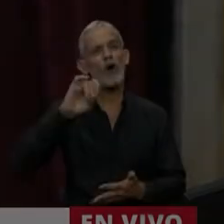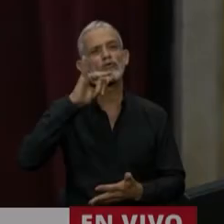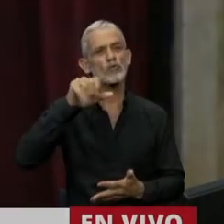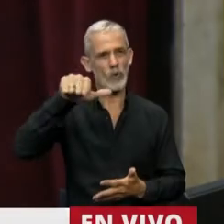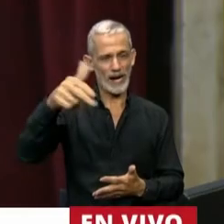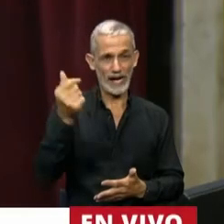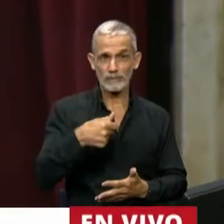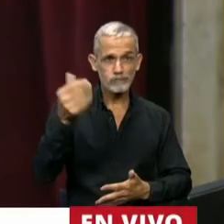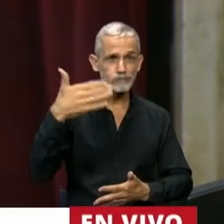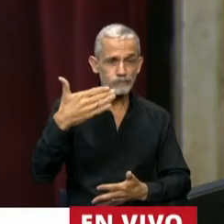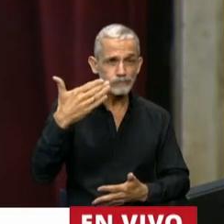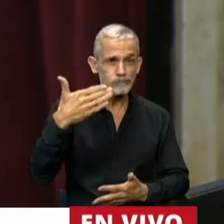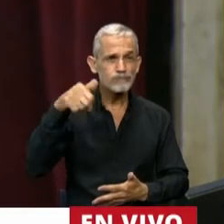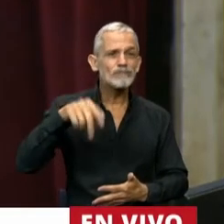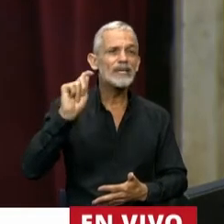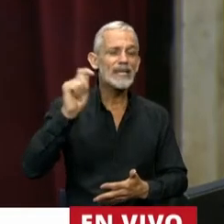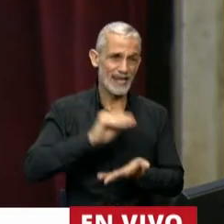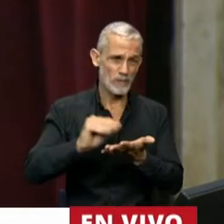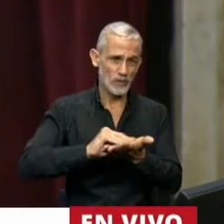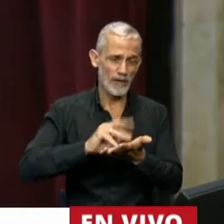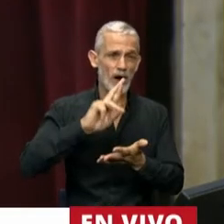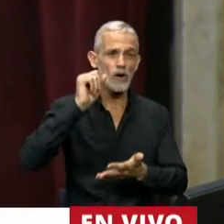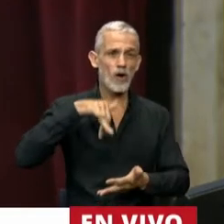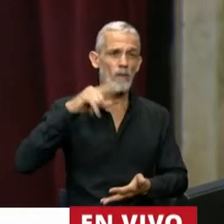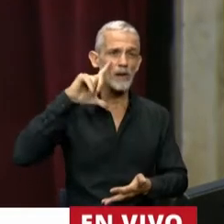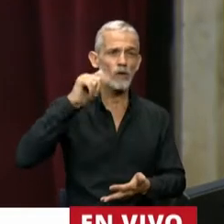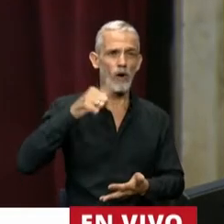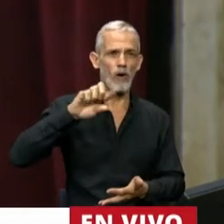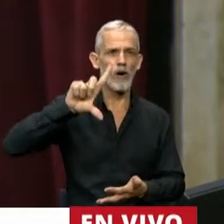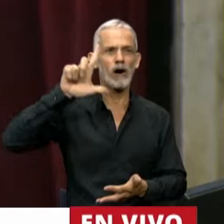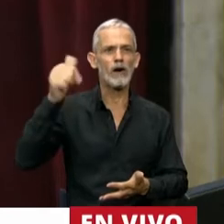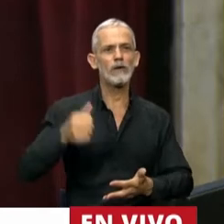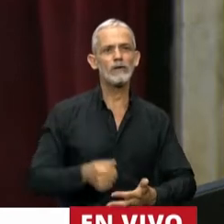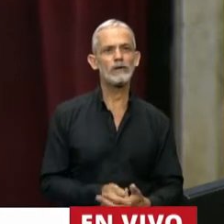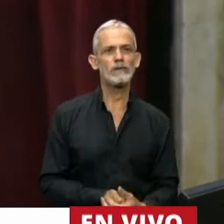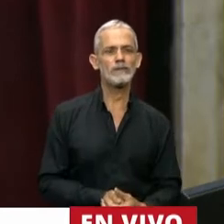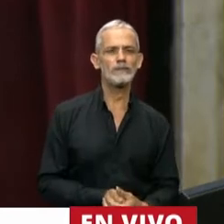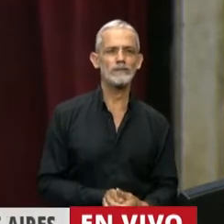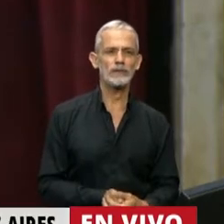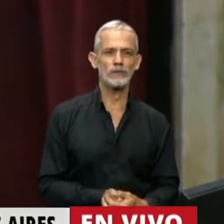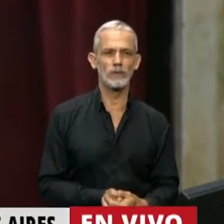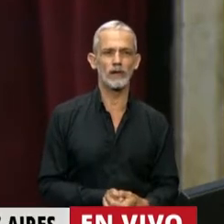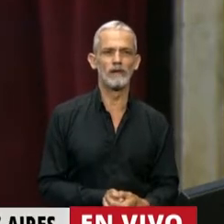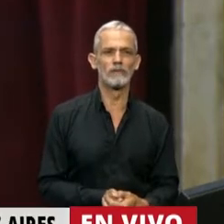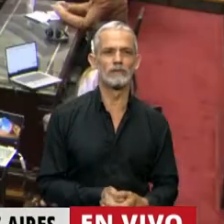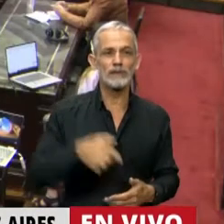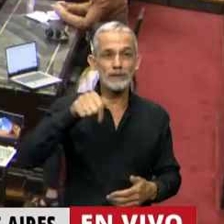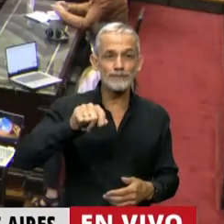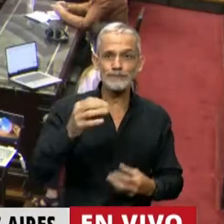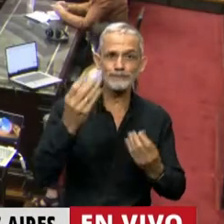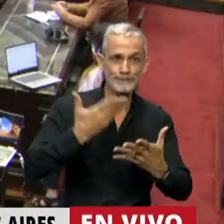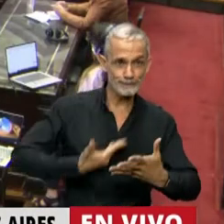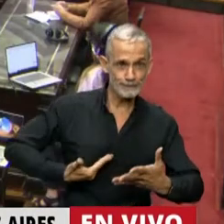En el uso de la palabra, la diputada Romina del Pla. Gracias, señor Presidente. Bueno,